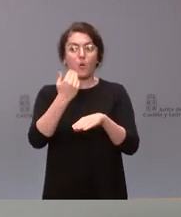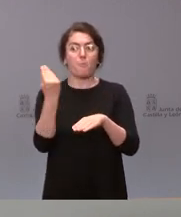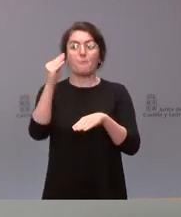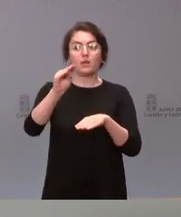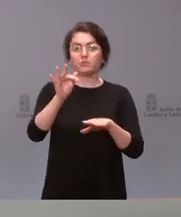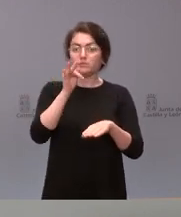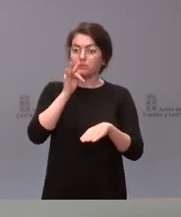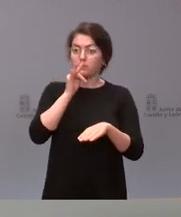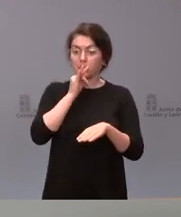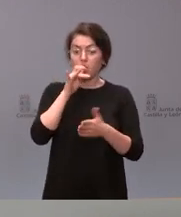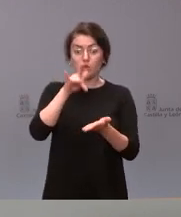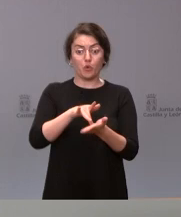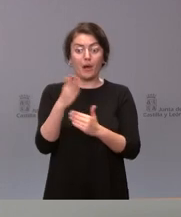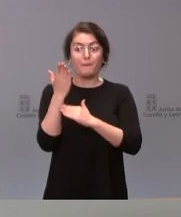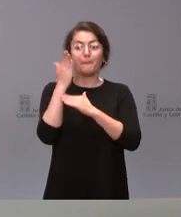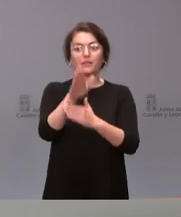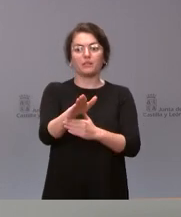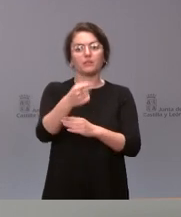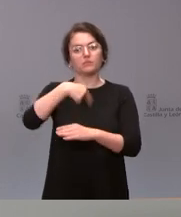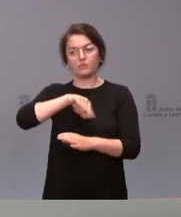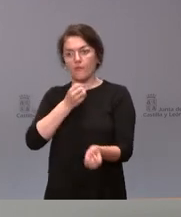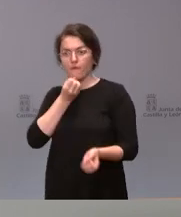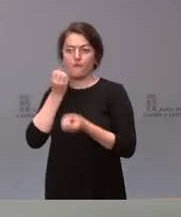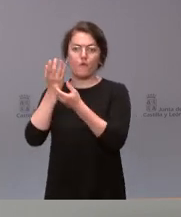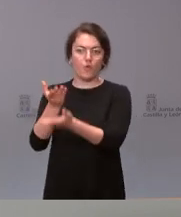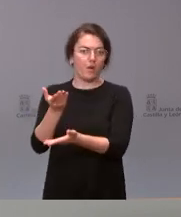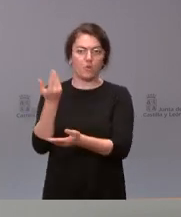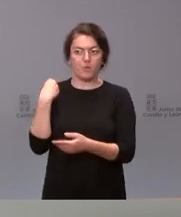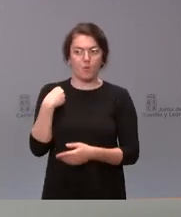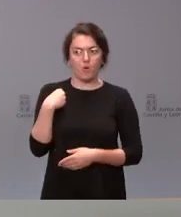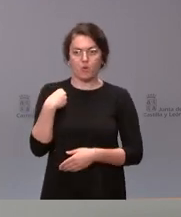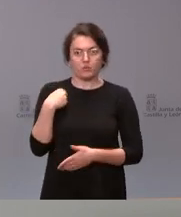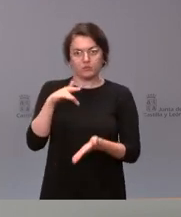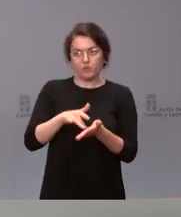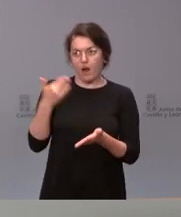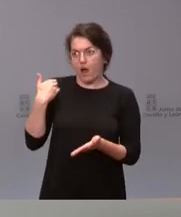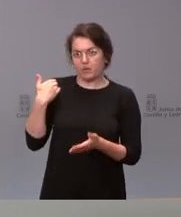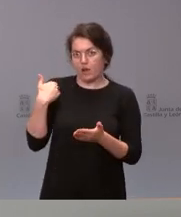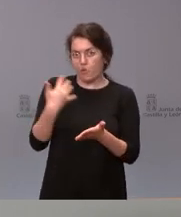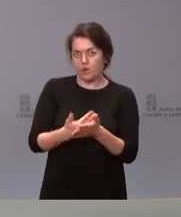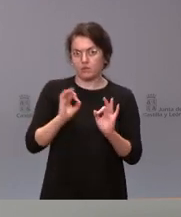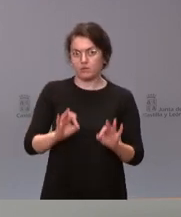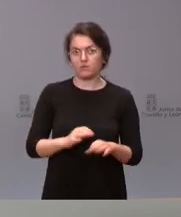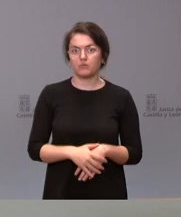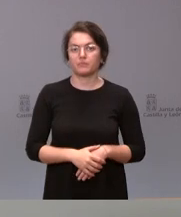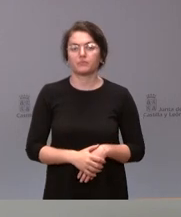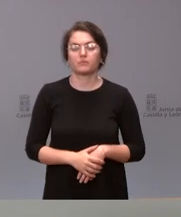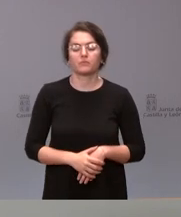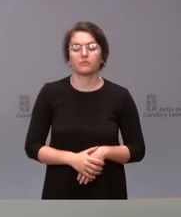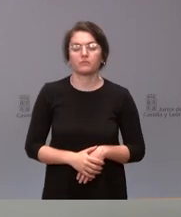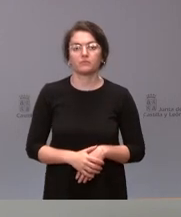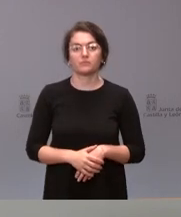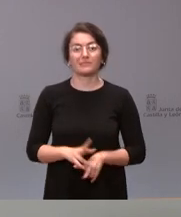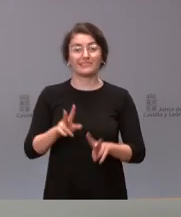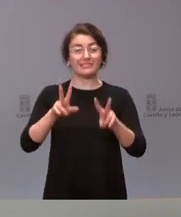propuestas, se las haremos saber, como hemos hecho hasta ahora. En el caso de nuestra